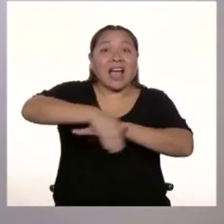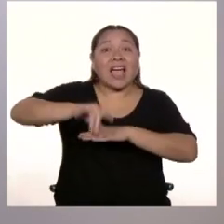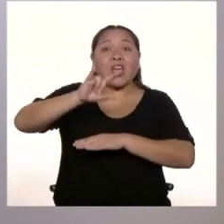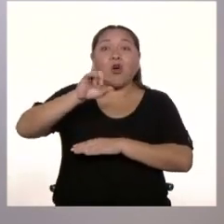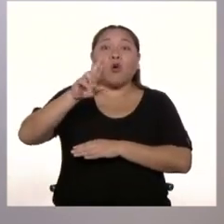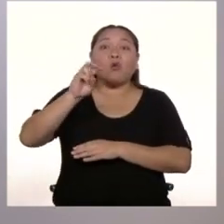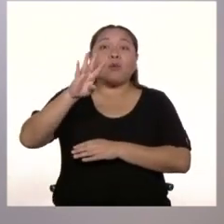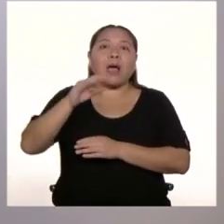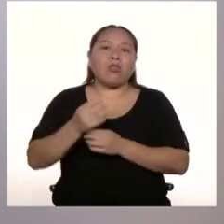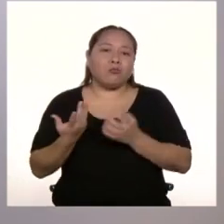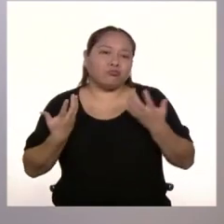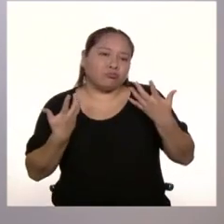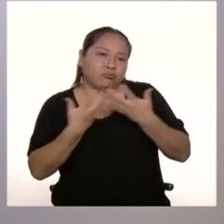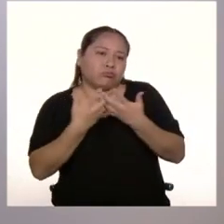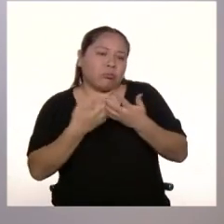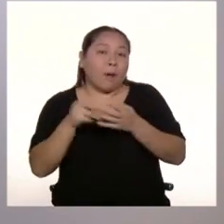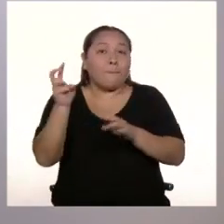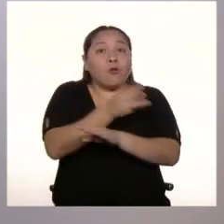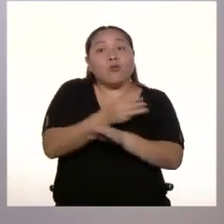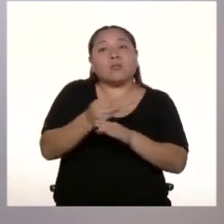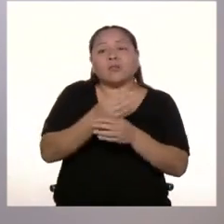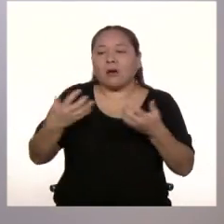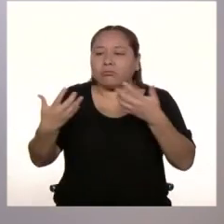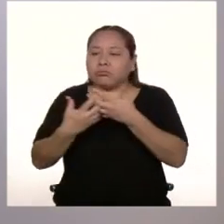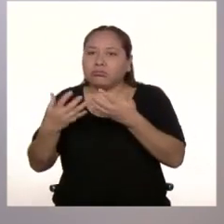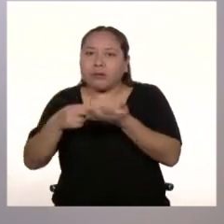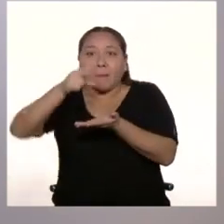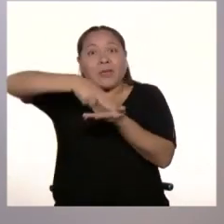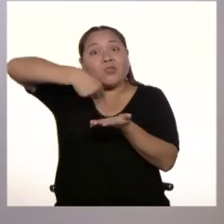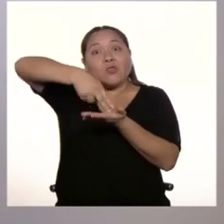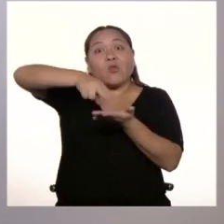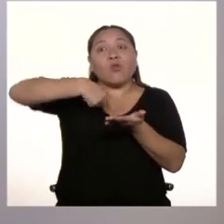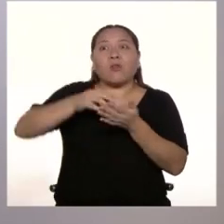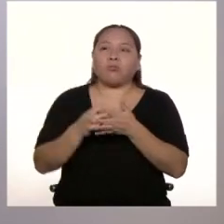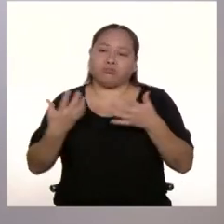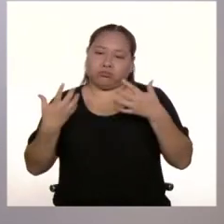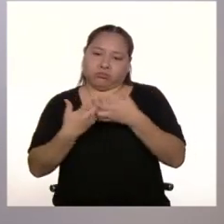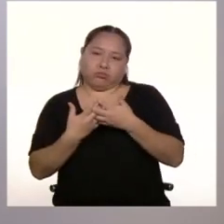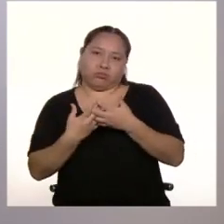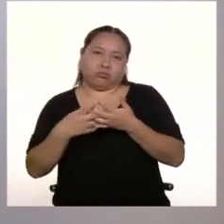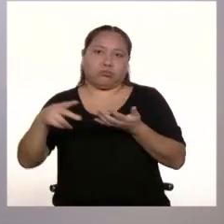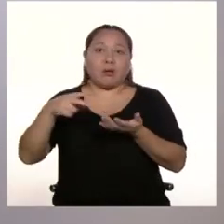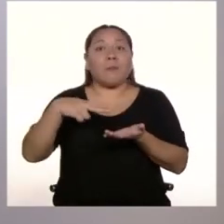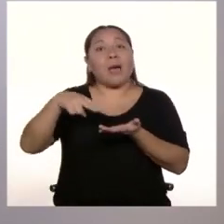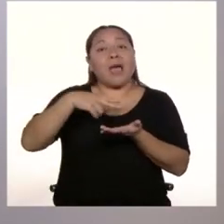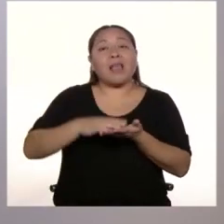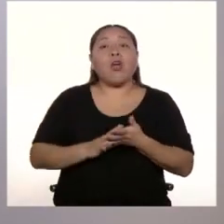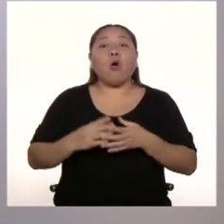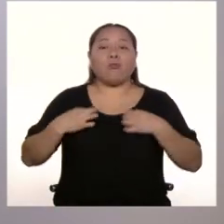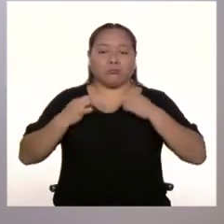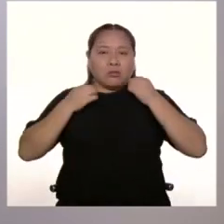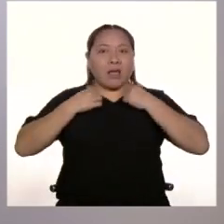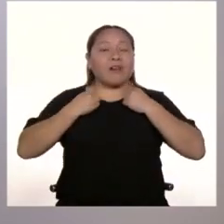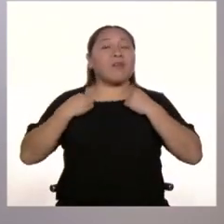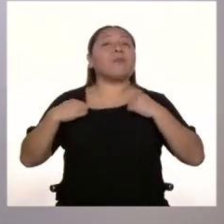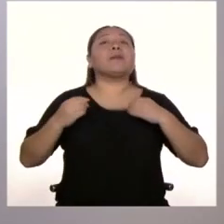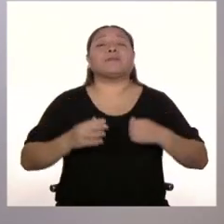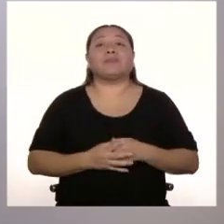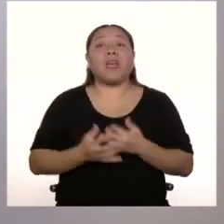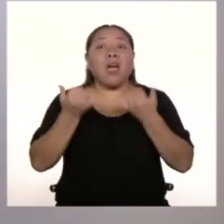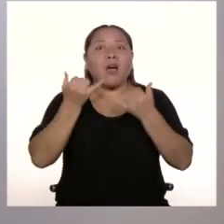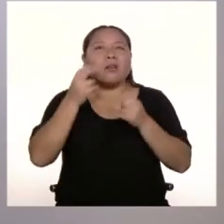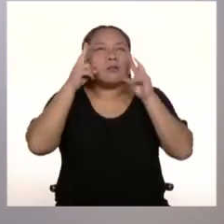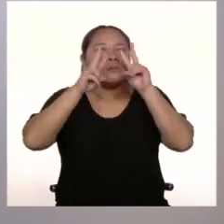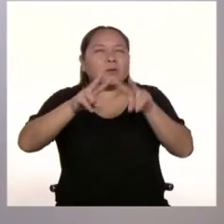la música, con la pintura, con la danza, incluso con la moda. Hoy, más que nunca, estamos siendo testigos de la